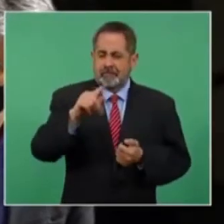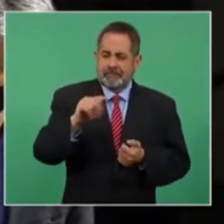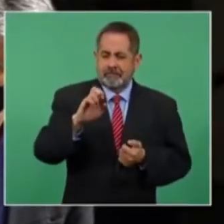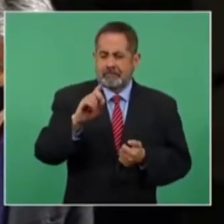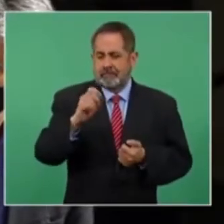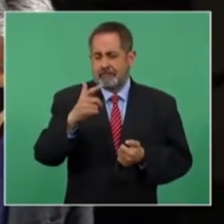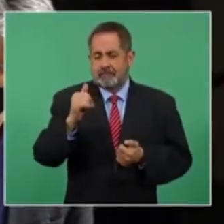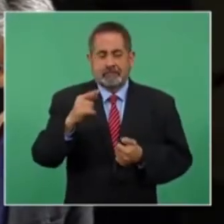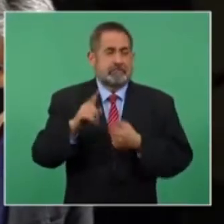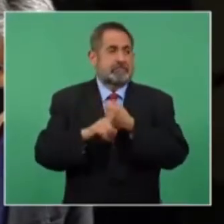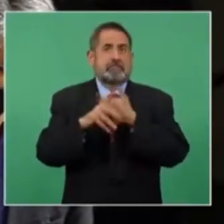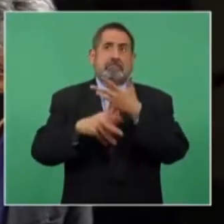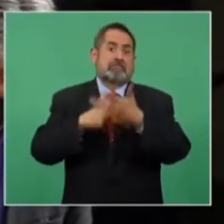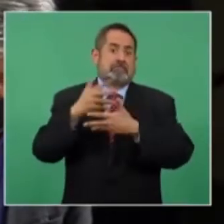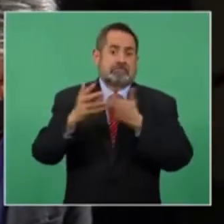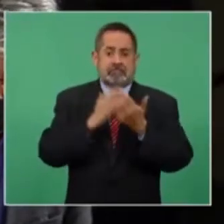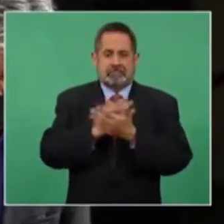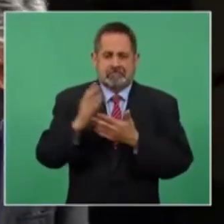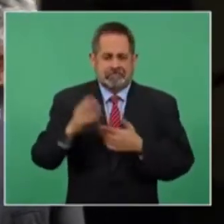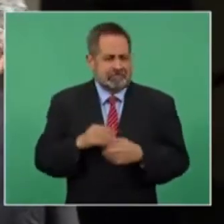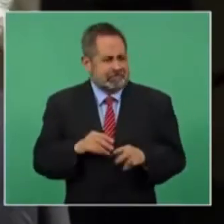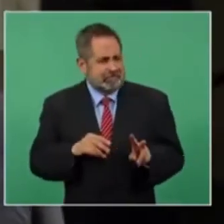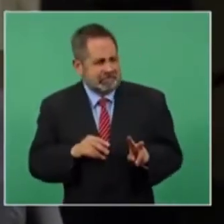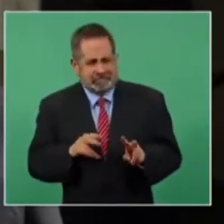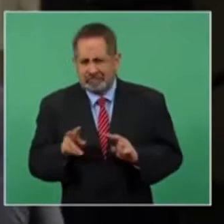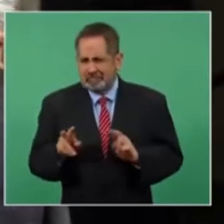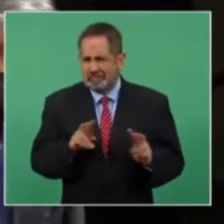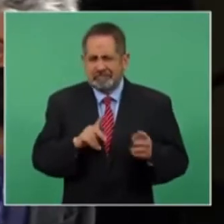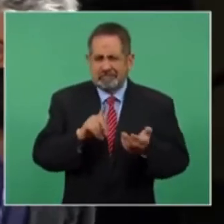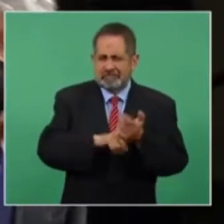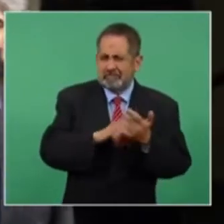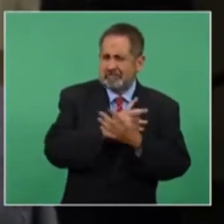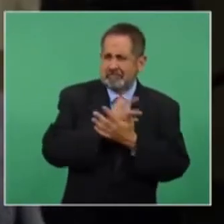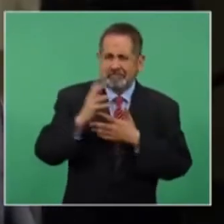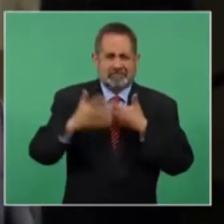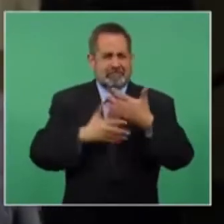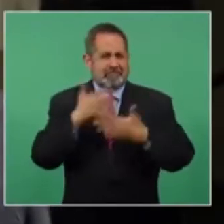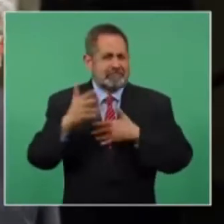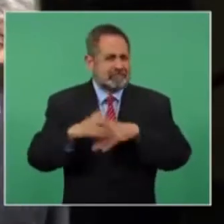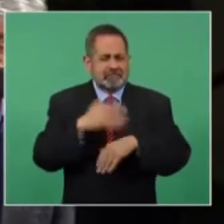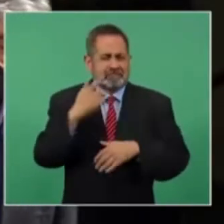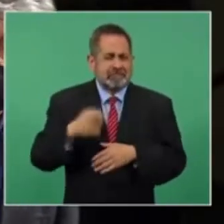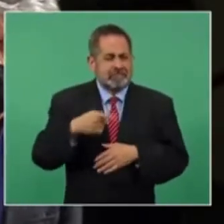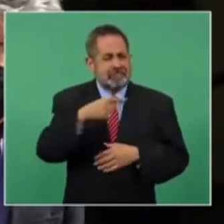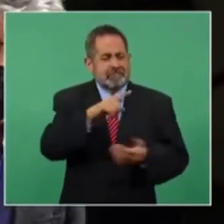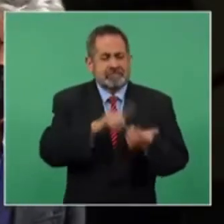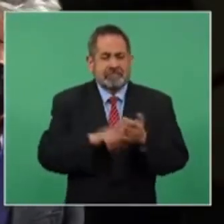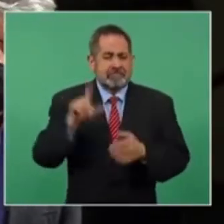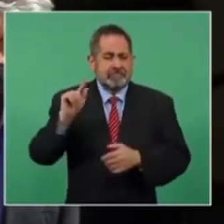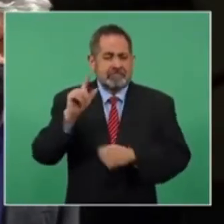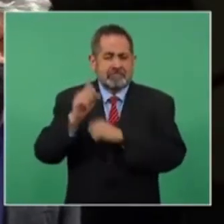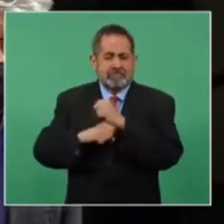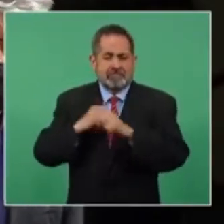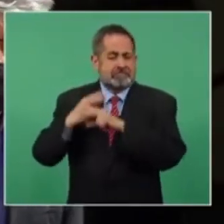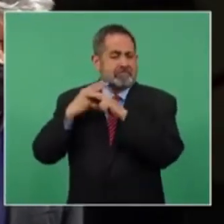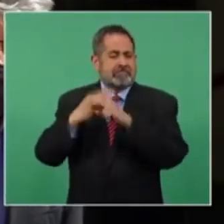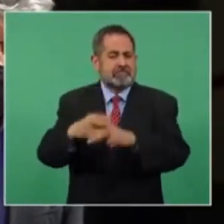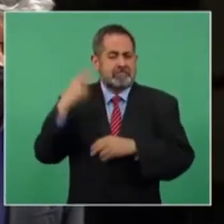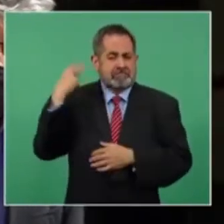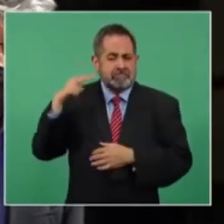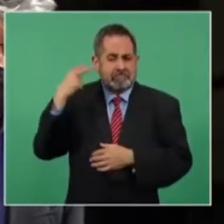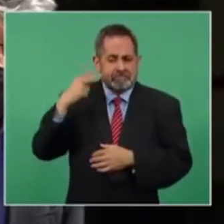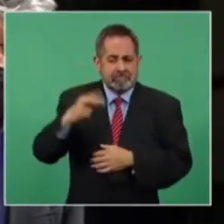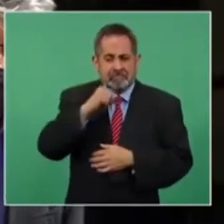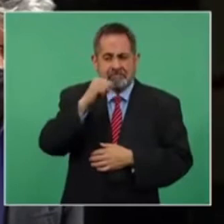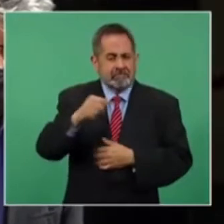Monreal. Y dice uno, ¿por qué ese escándalo? Más de 70 años en el estado de Veracruz no se había